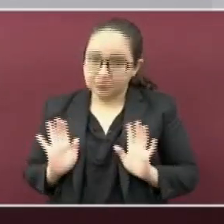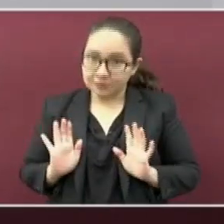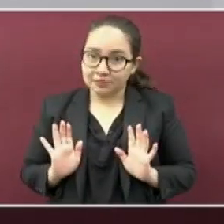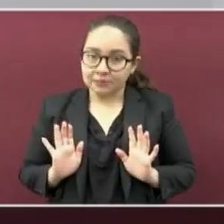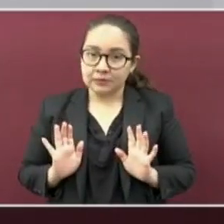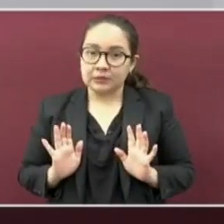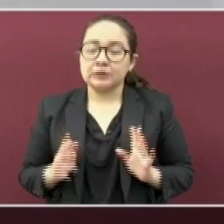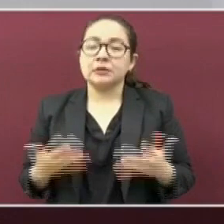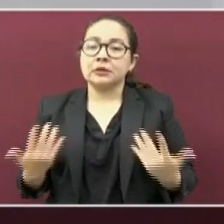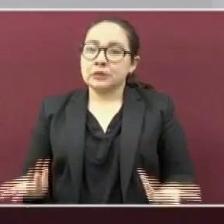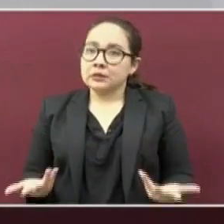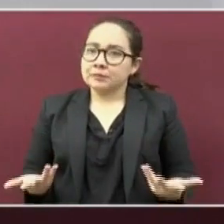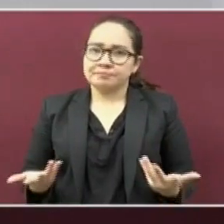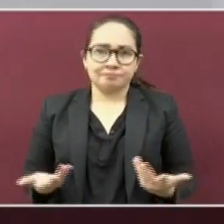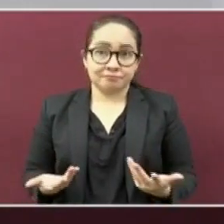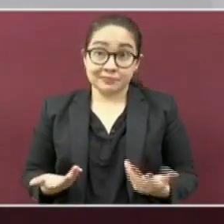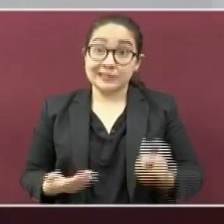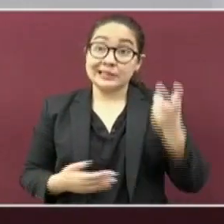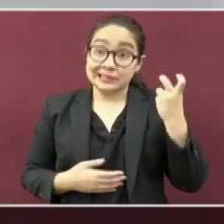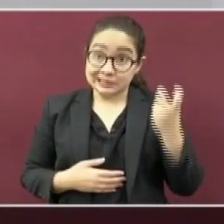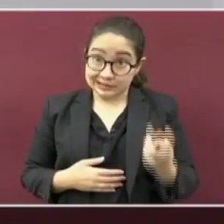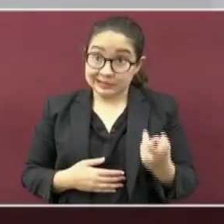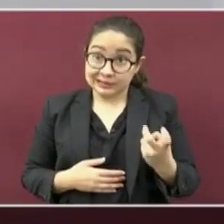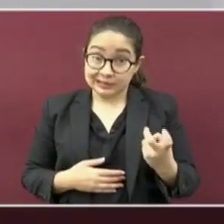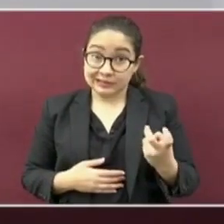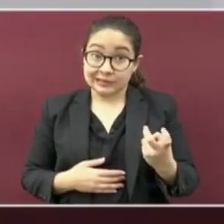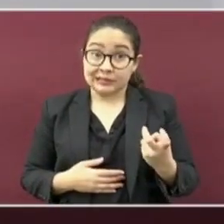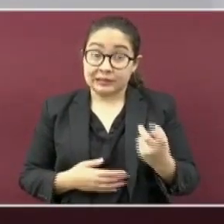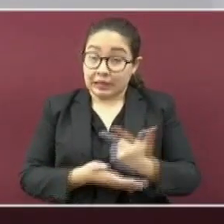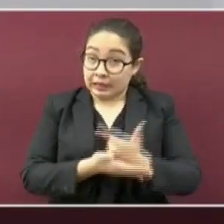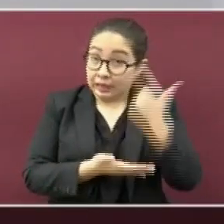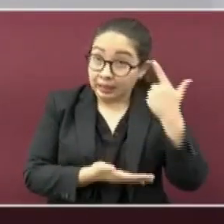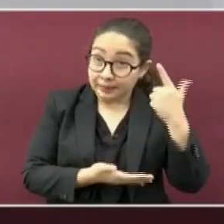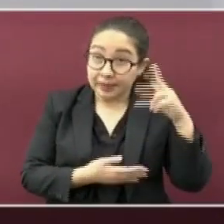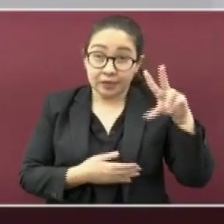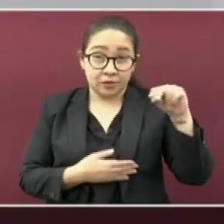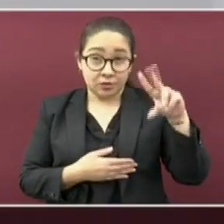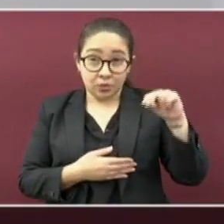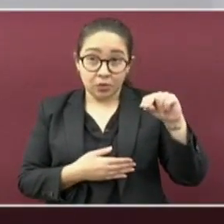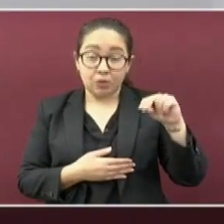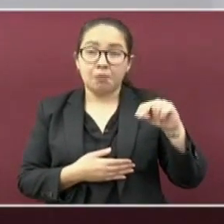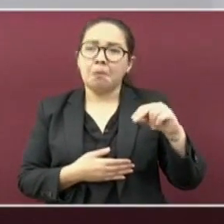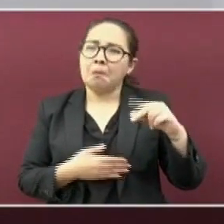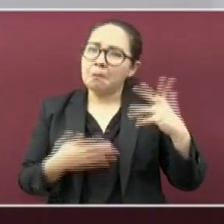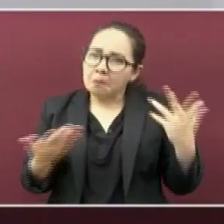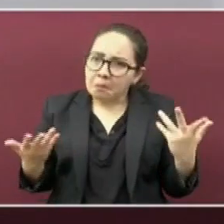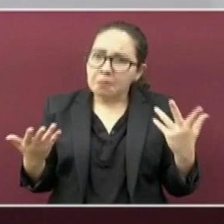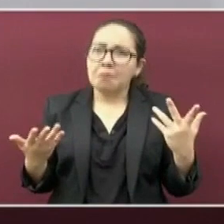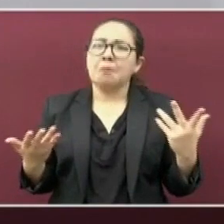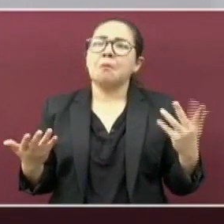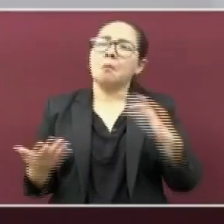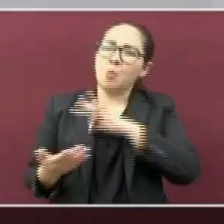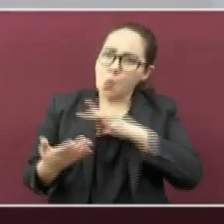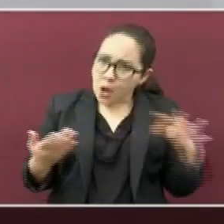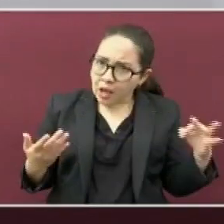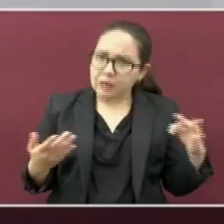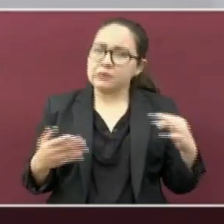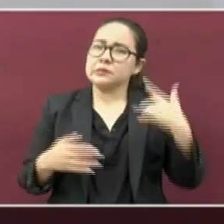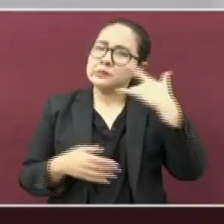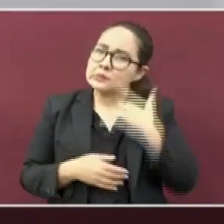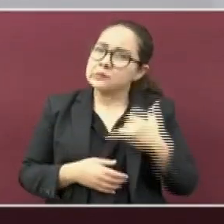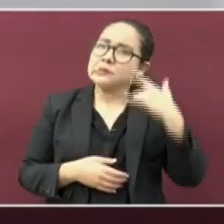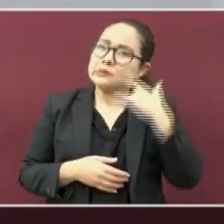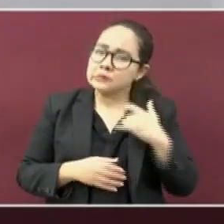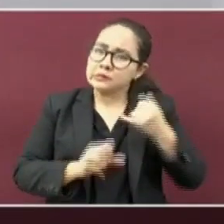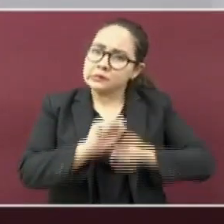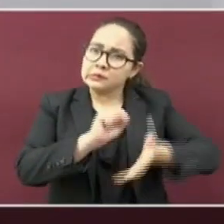trata de algo grave, sino para que, junto con nosotros, sigan con la estrategia de lucha contra